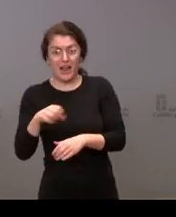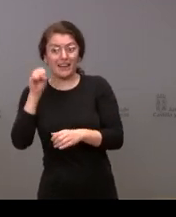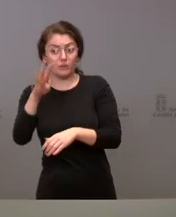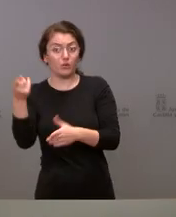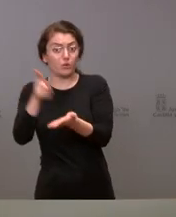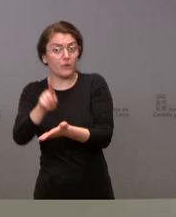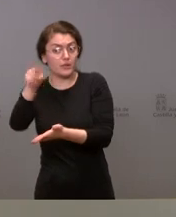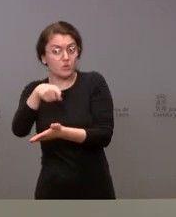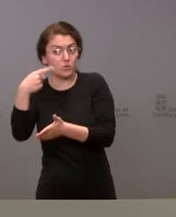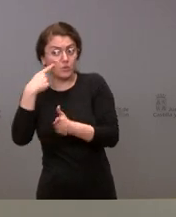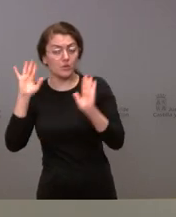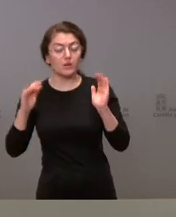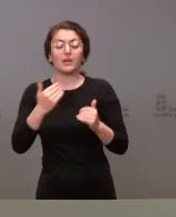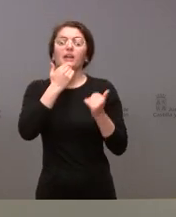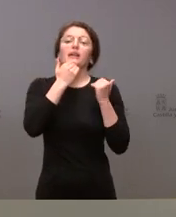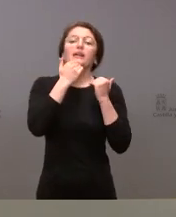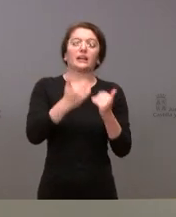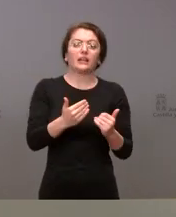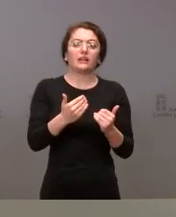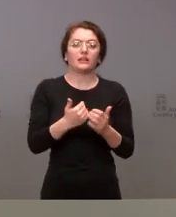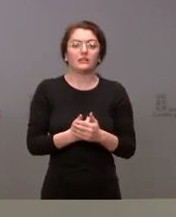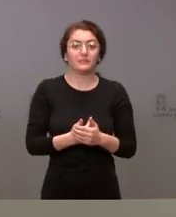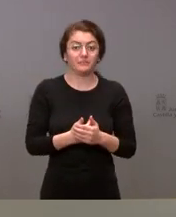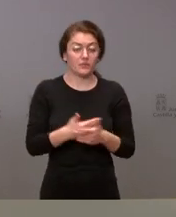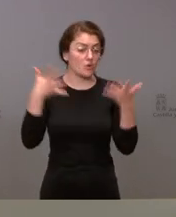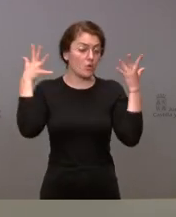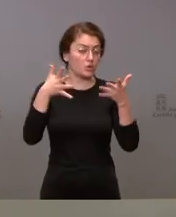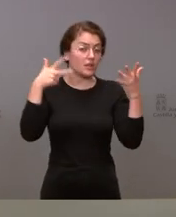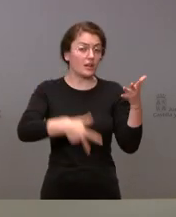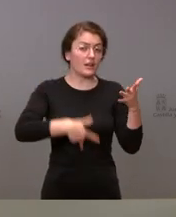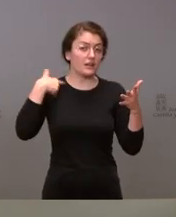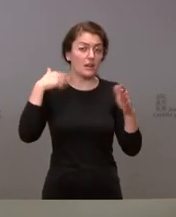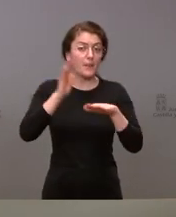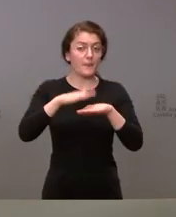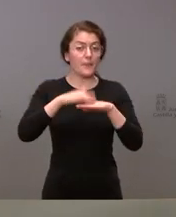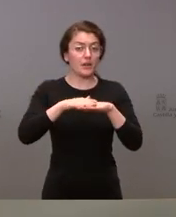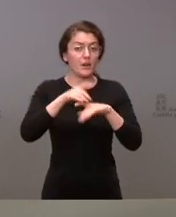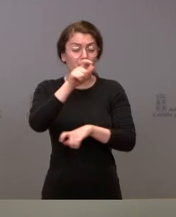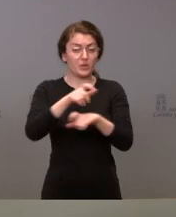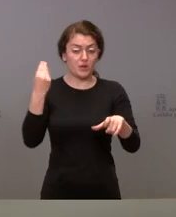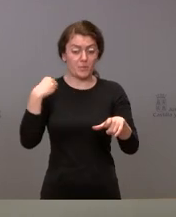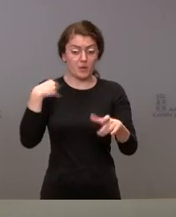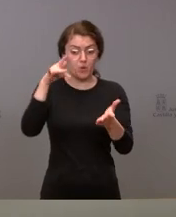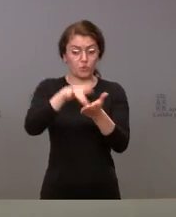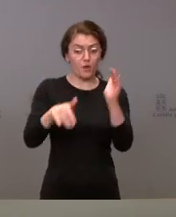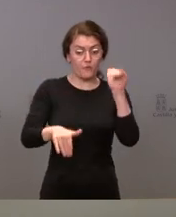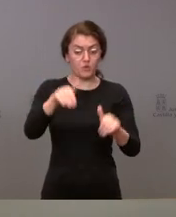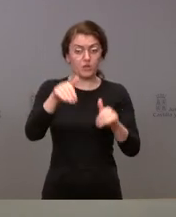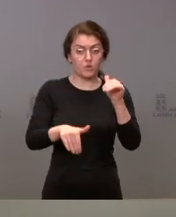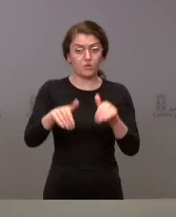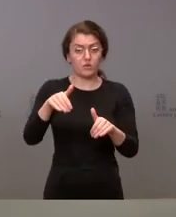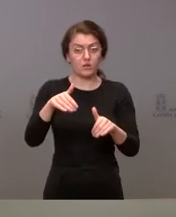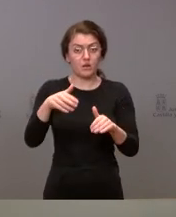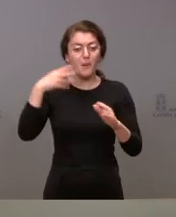si muchas gracias bueno las recomendaciones generales para las personas que el día de la jornada electoral crean que pueden estar